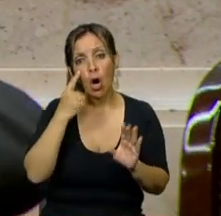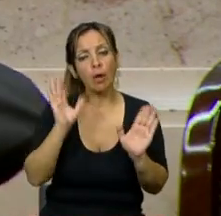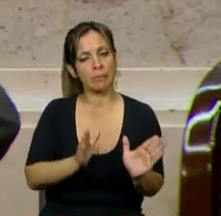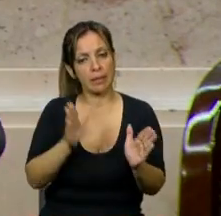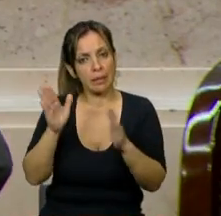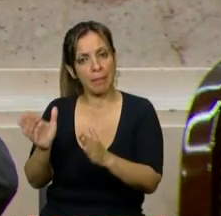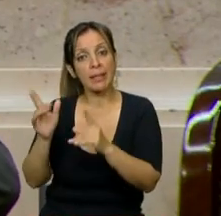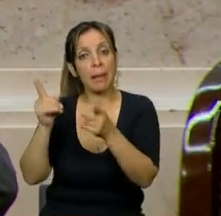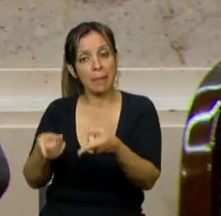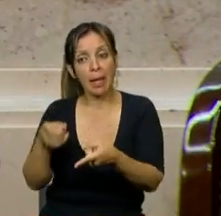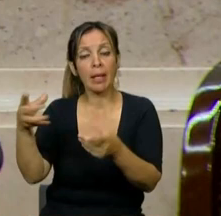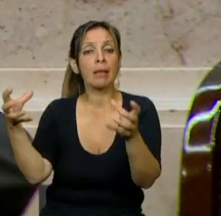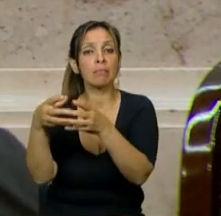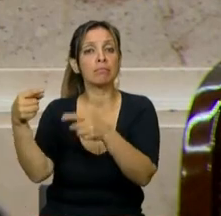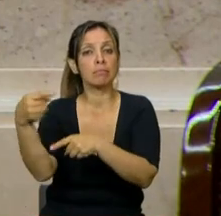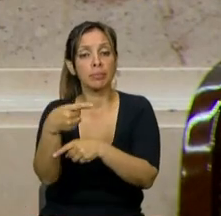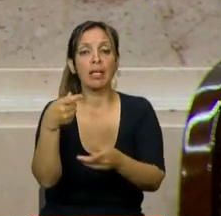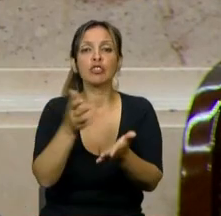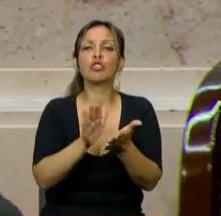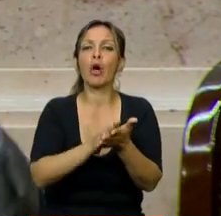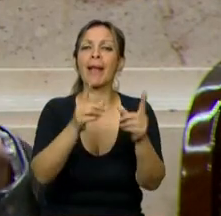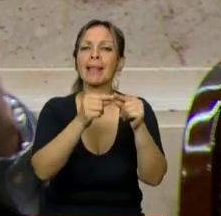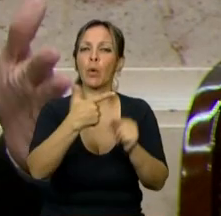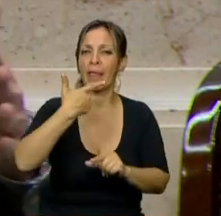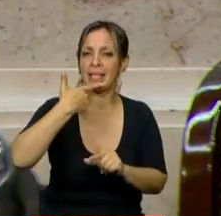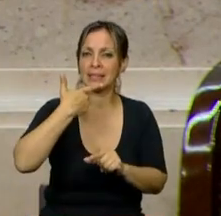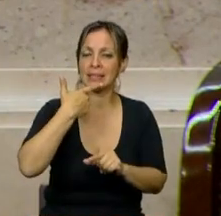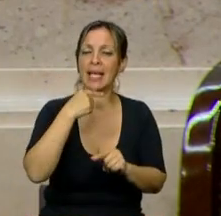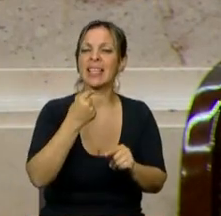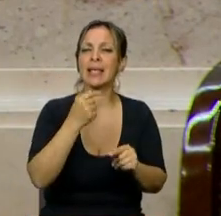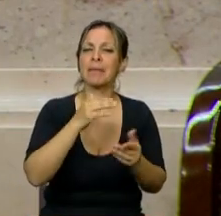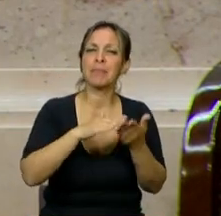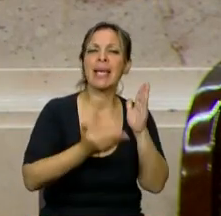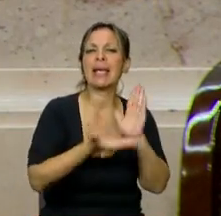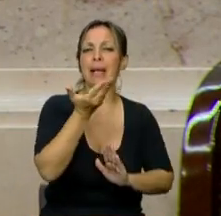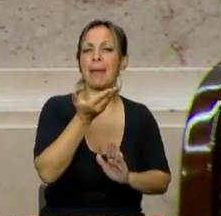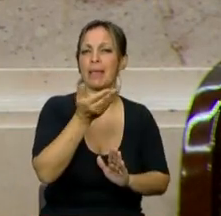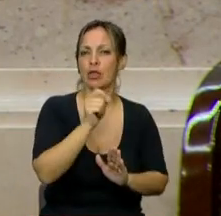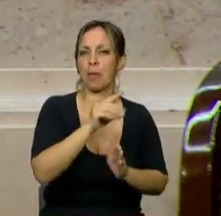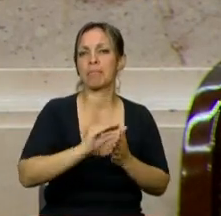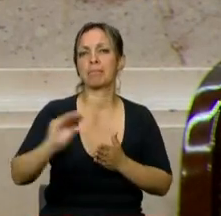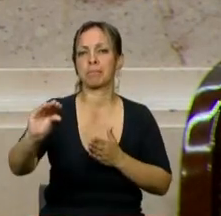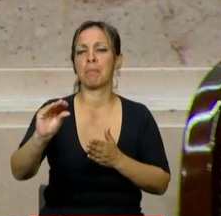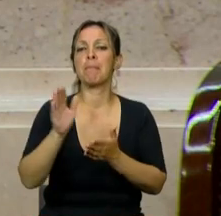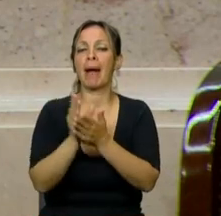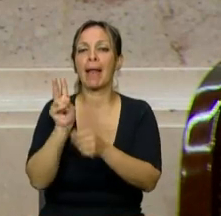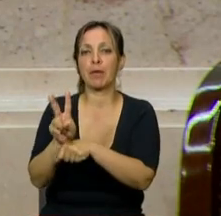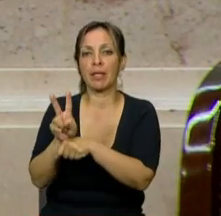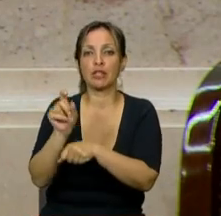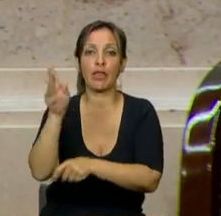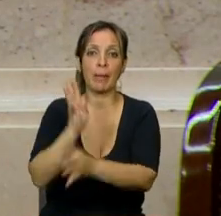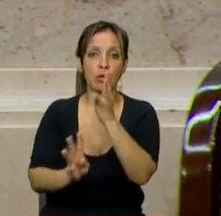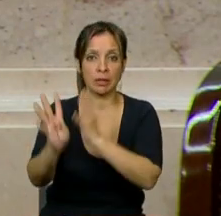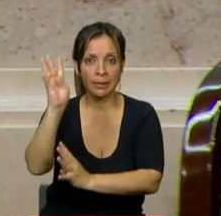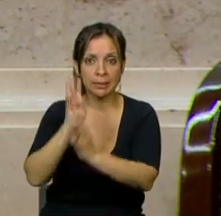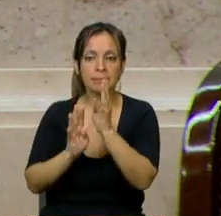aporte de la oposición en el artículo 17, cuando nos pidió un incremento de la partida para la protección de bosques,